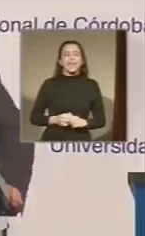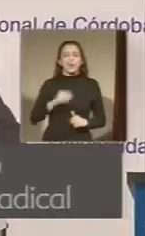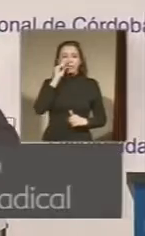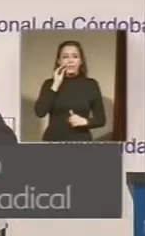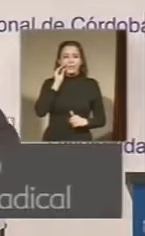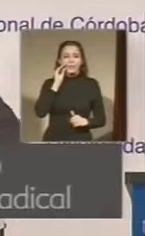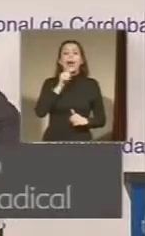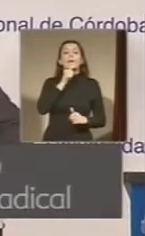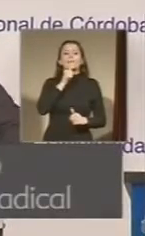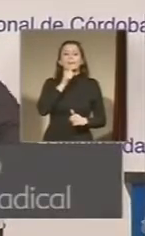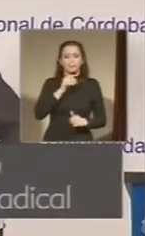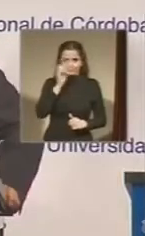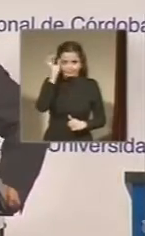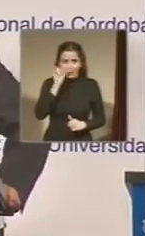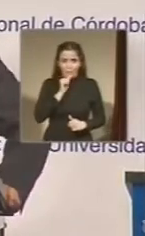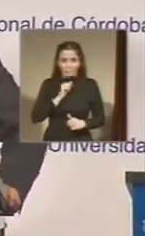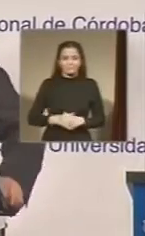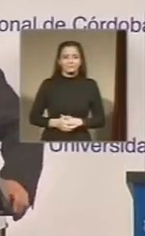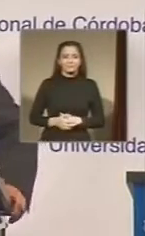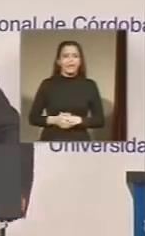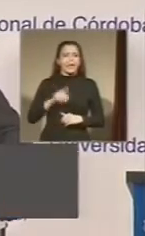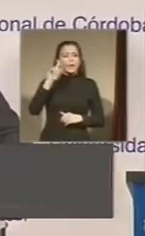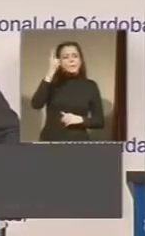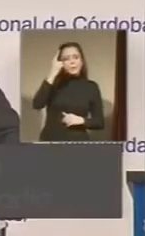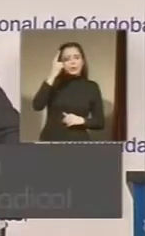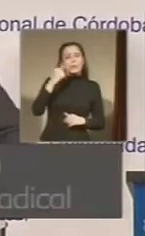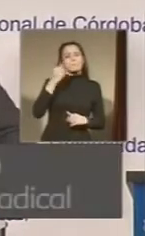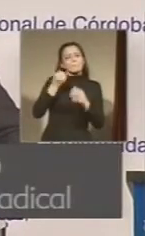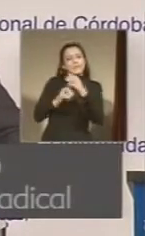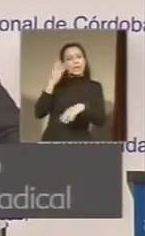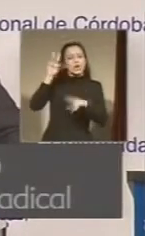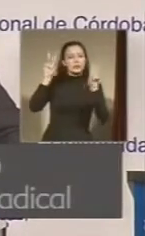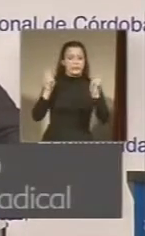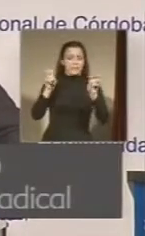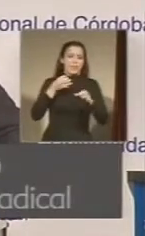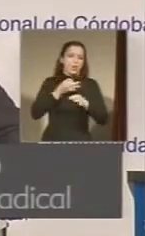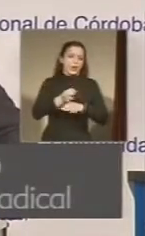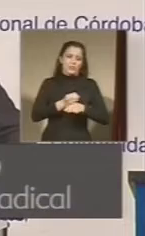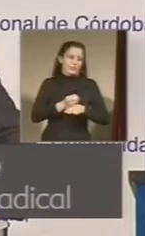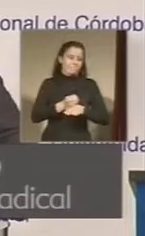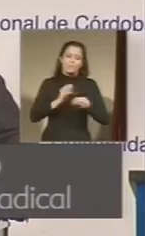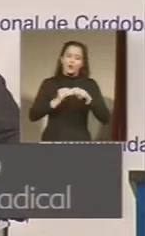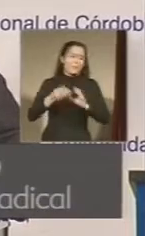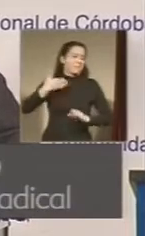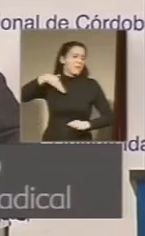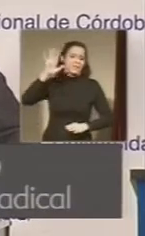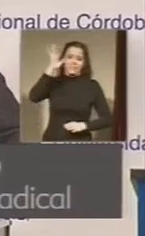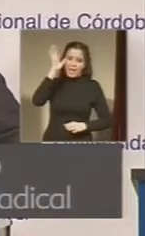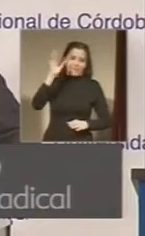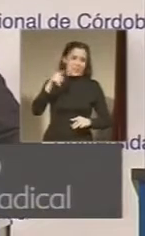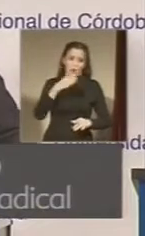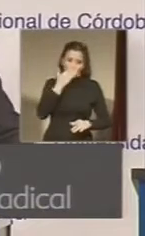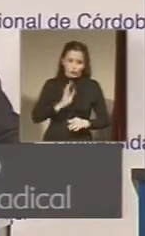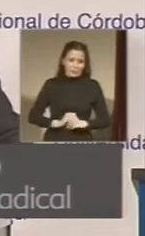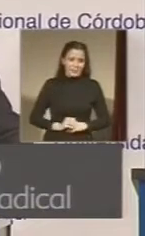Si me lo permiten voy a comenzar por el tema de educación, que es el problema más grave que tiene Córdoba. El